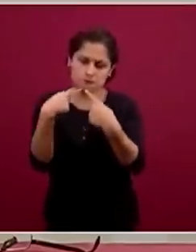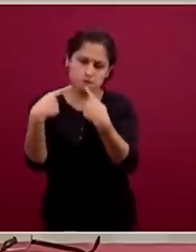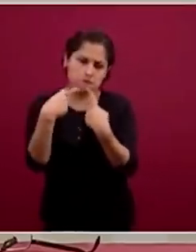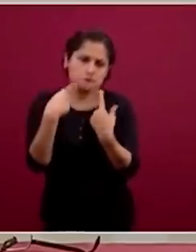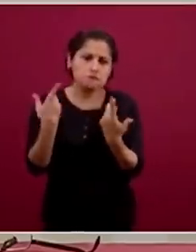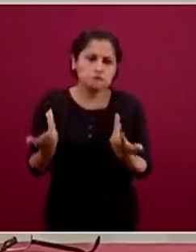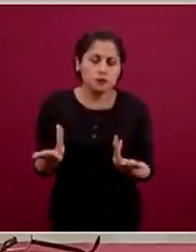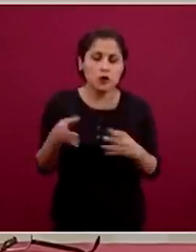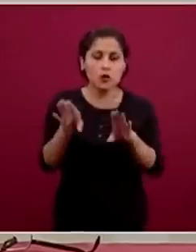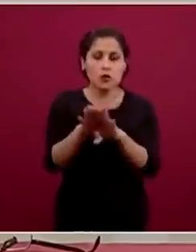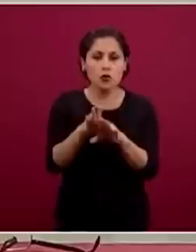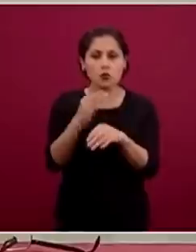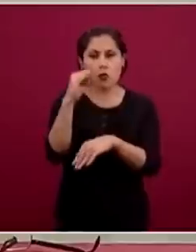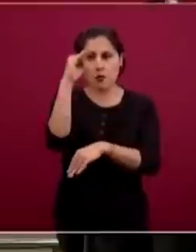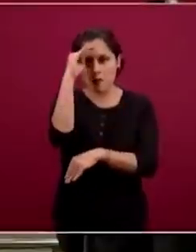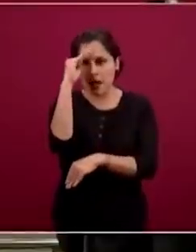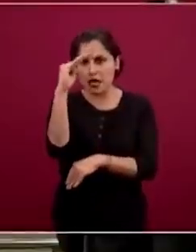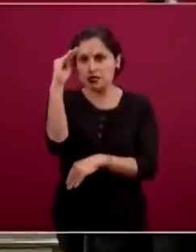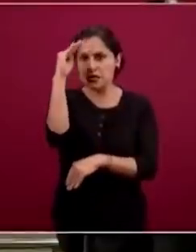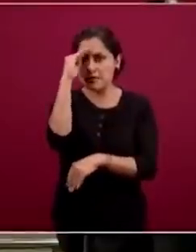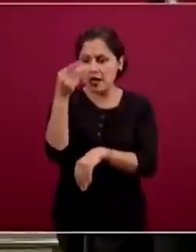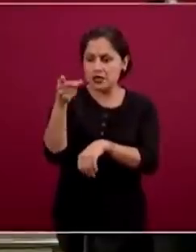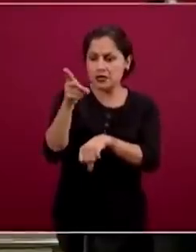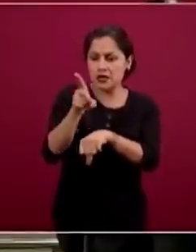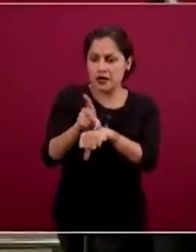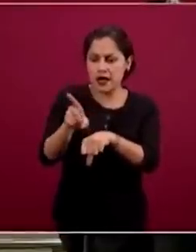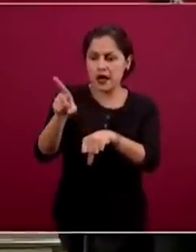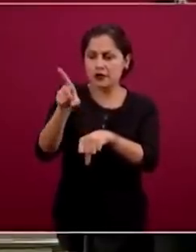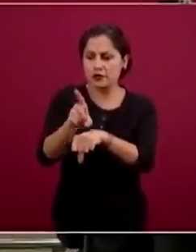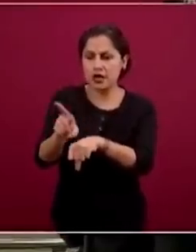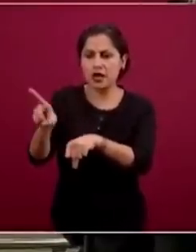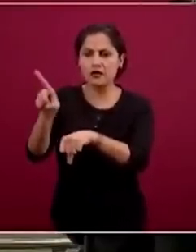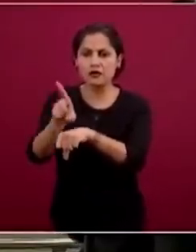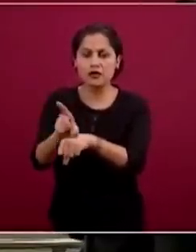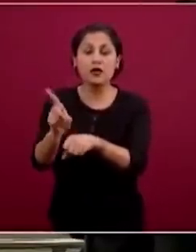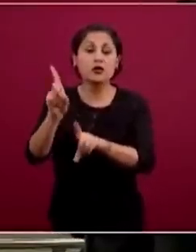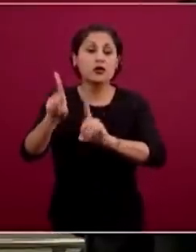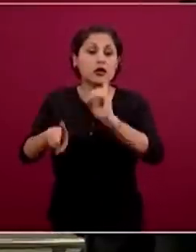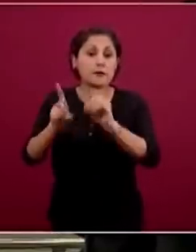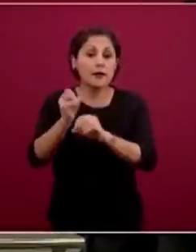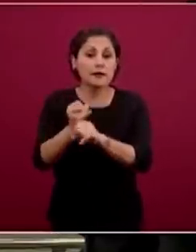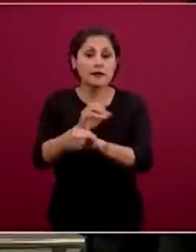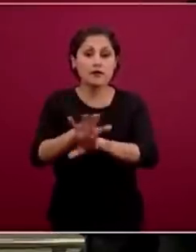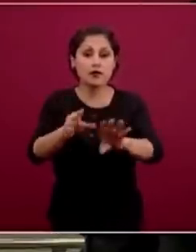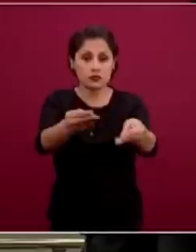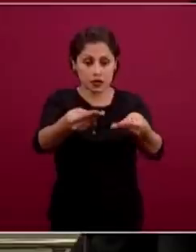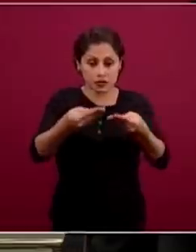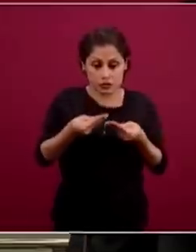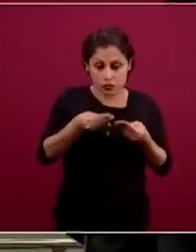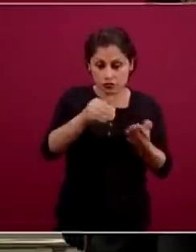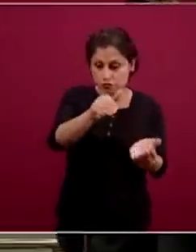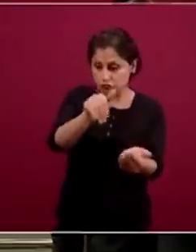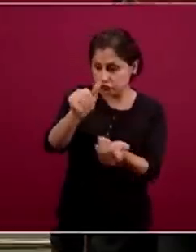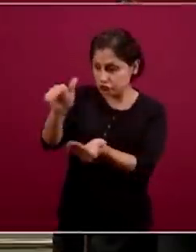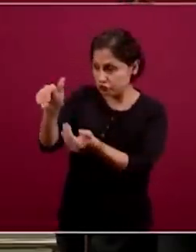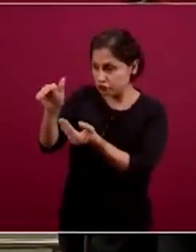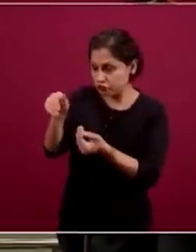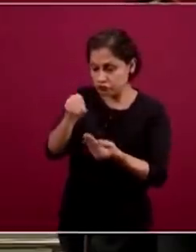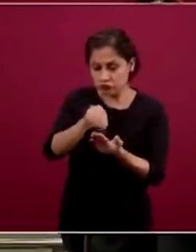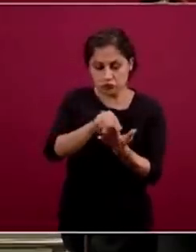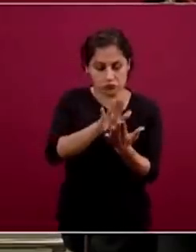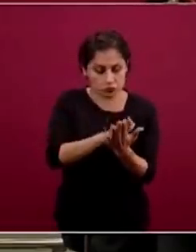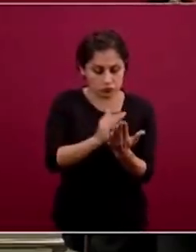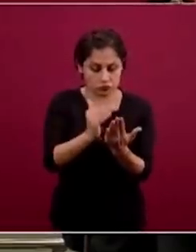día tras día tras día, de acuerdo a la evidencia de cómo va la epidemia y de cómo está la sociedad